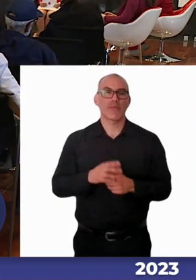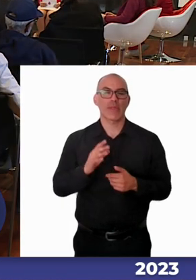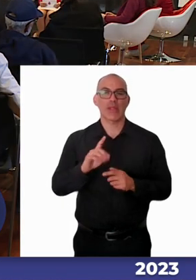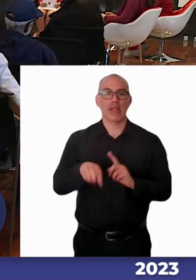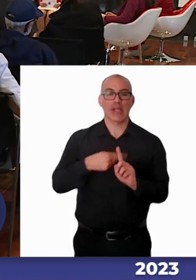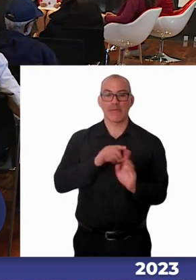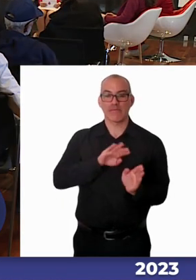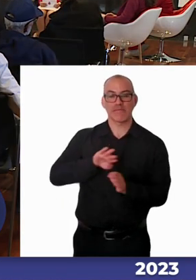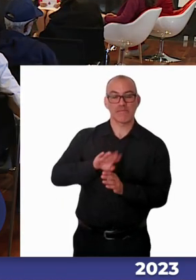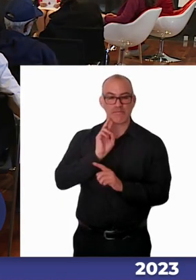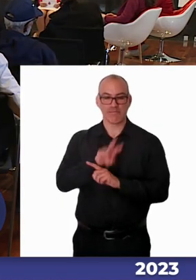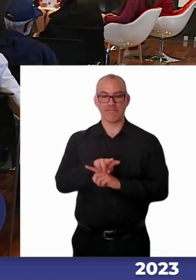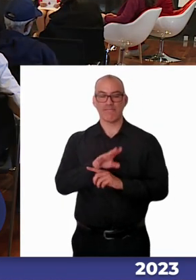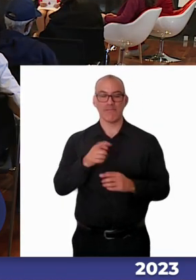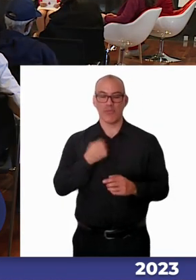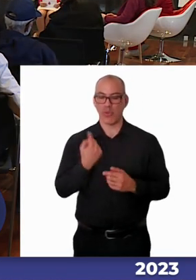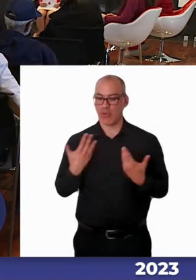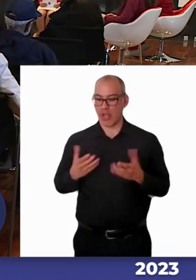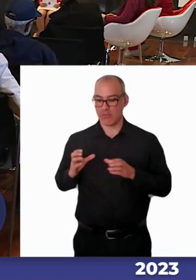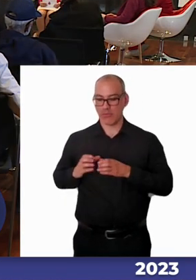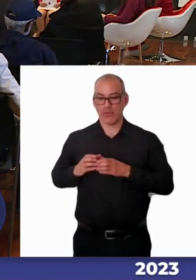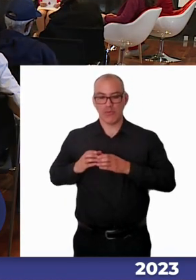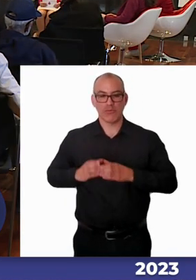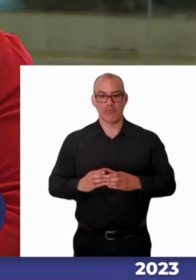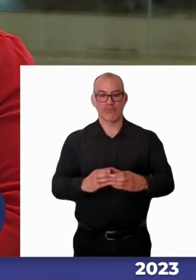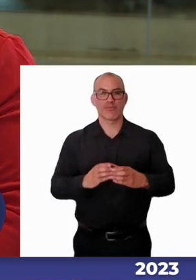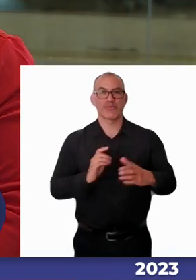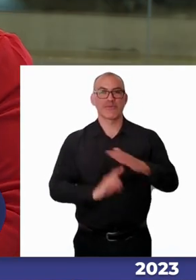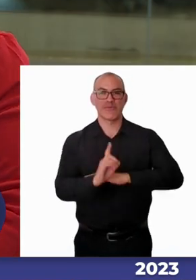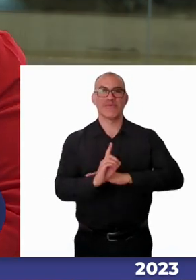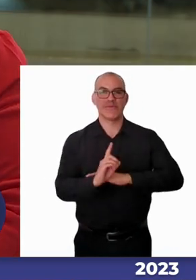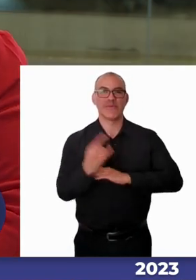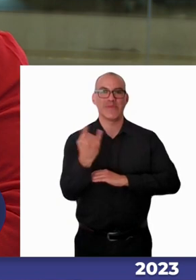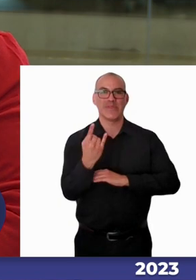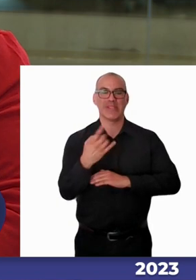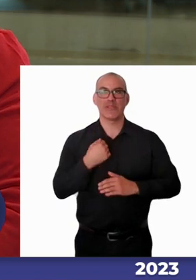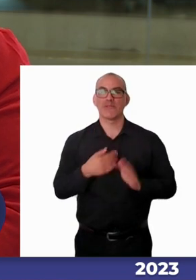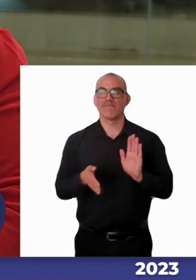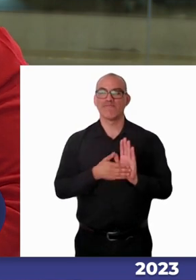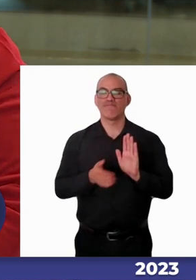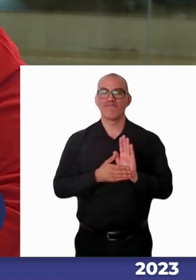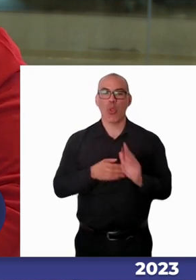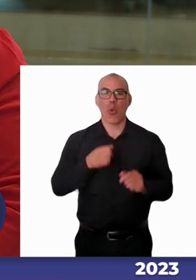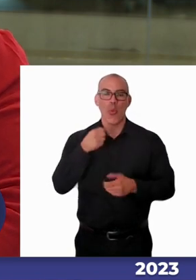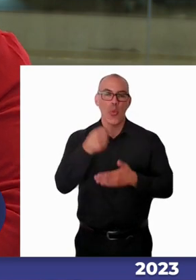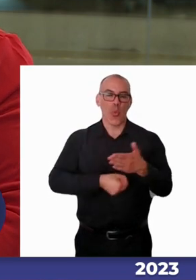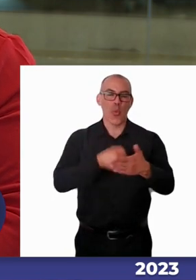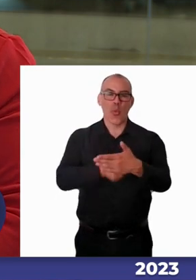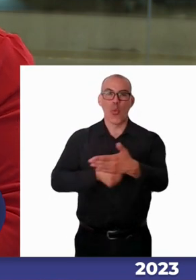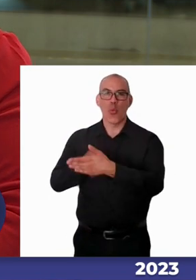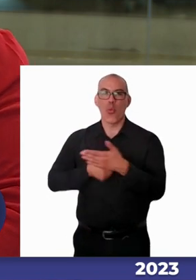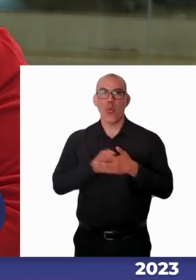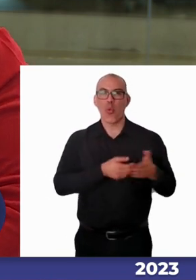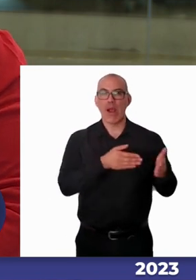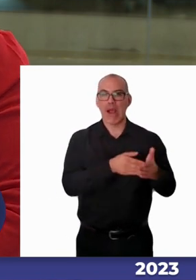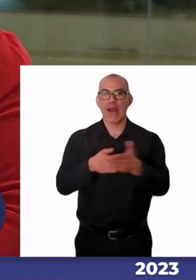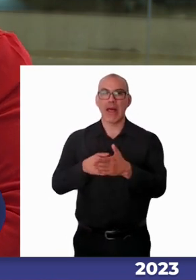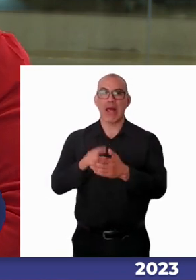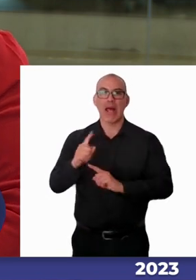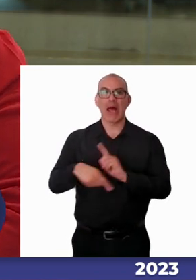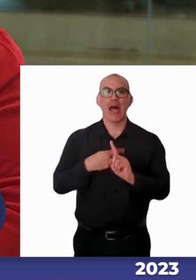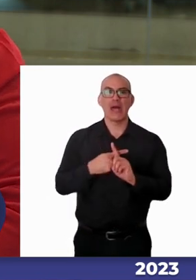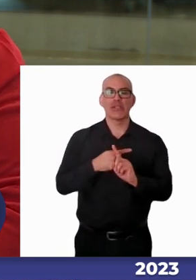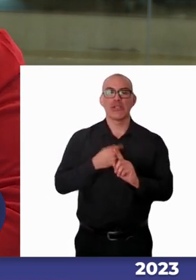entramos y las hemos ido evidenciando, las hemos ido combatiendo, estamos dando el pie a que las nuevas